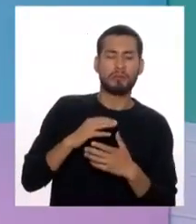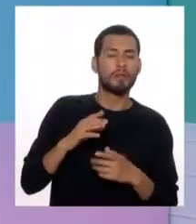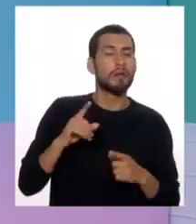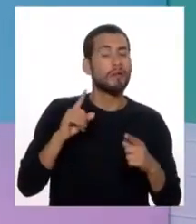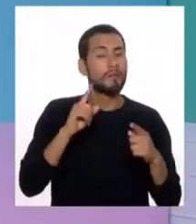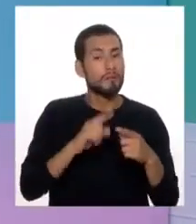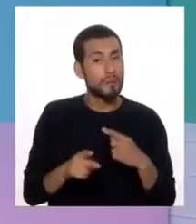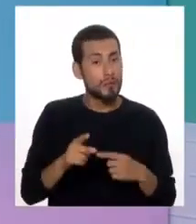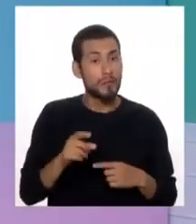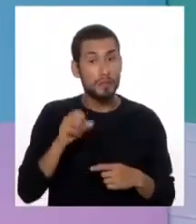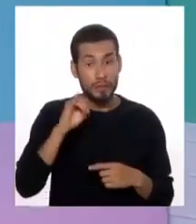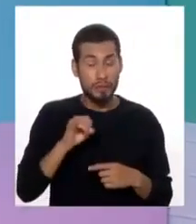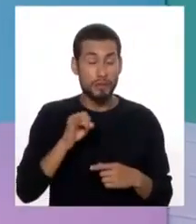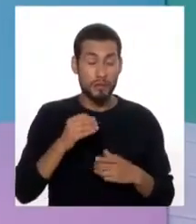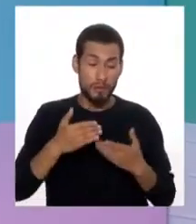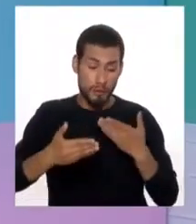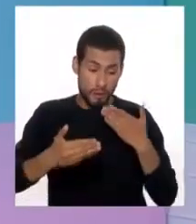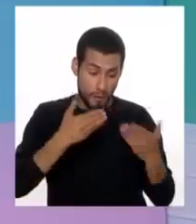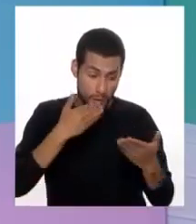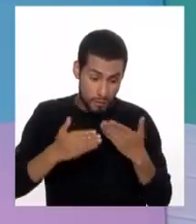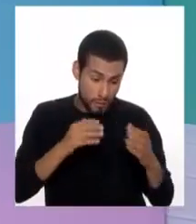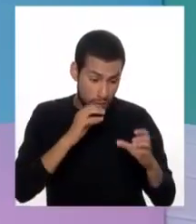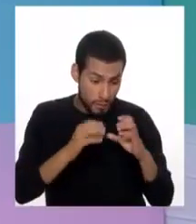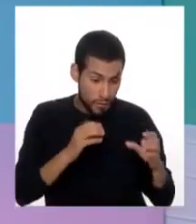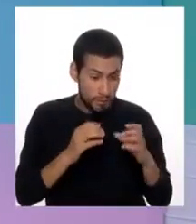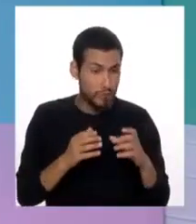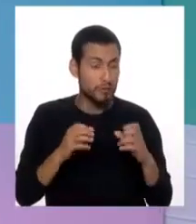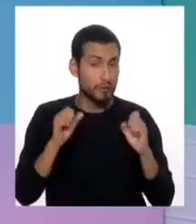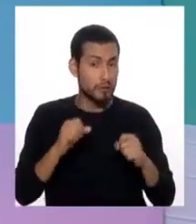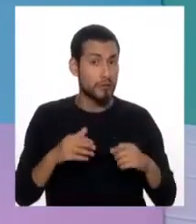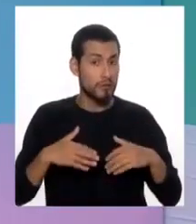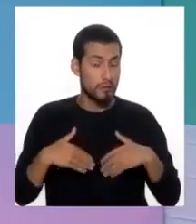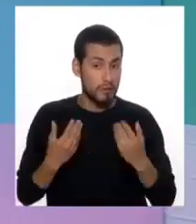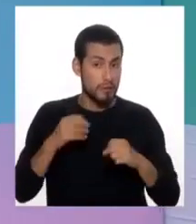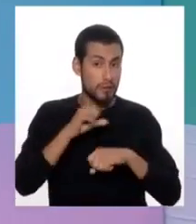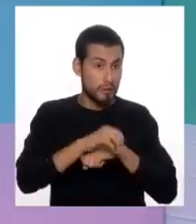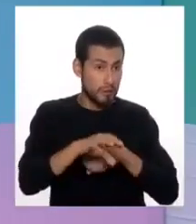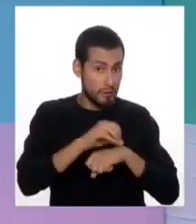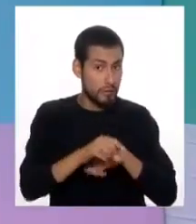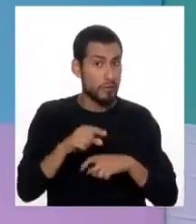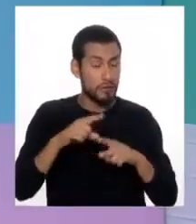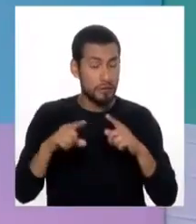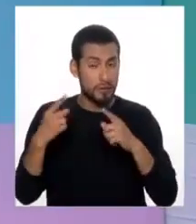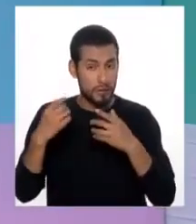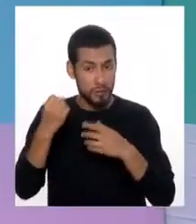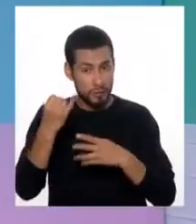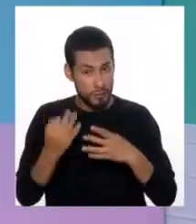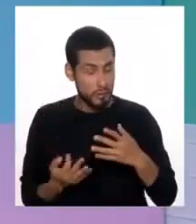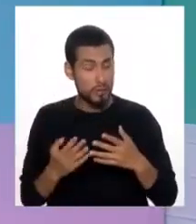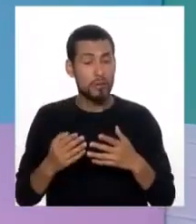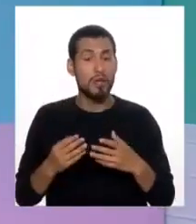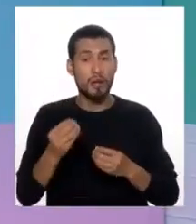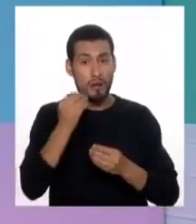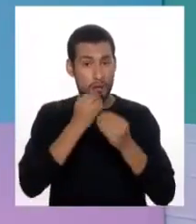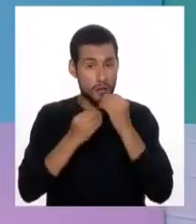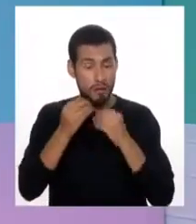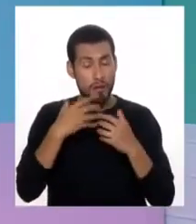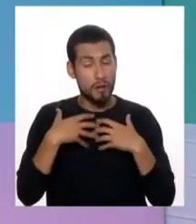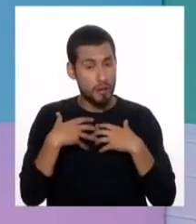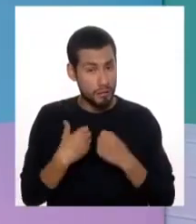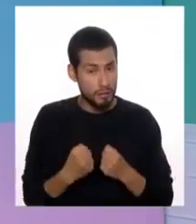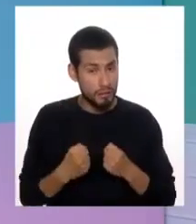Pero si se abre la comunicación y se le empieza a orientar sobre lo que debe ser una alimentación